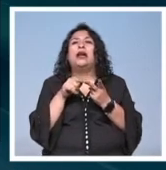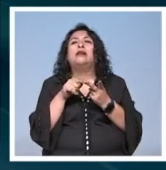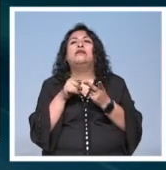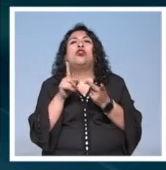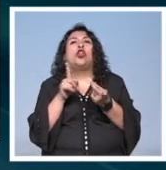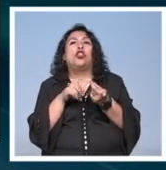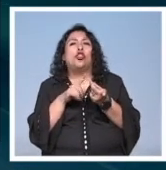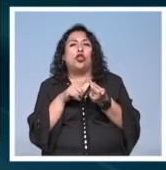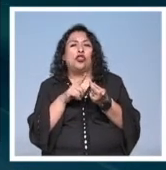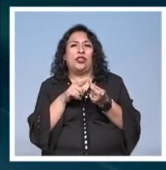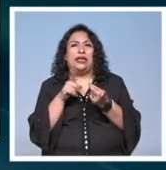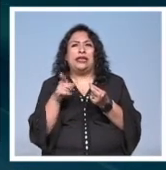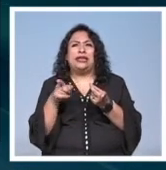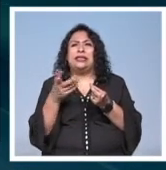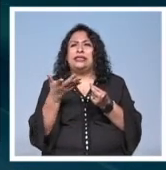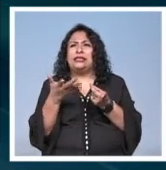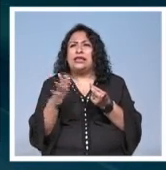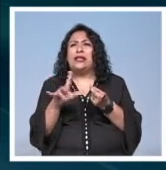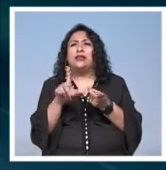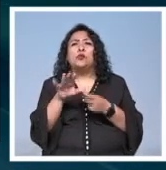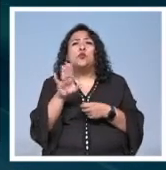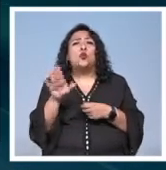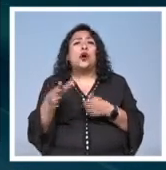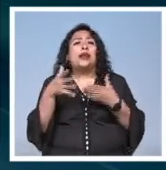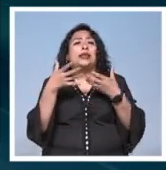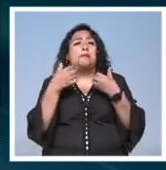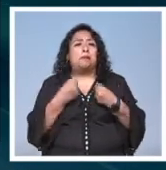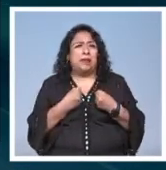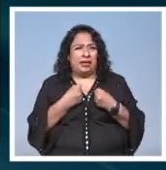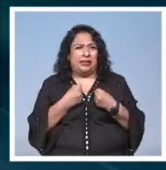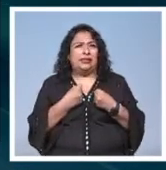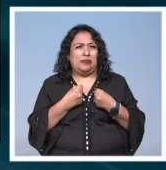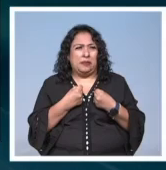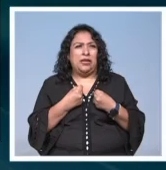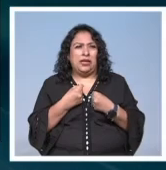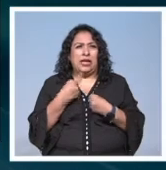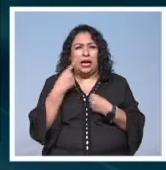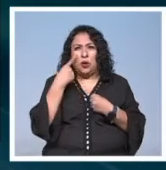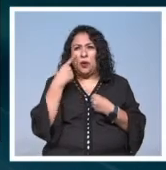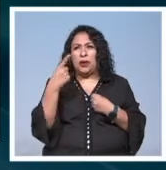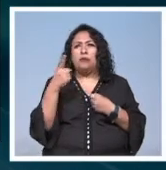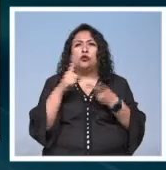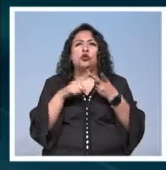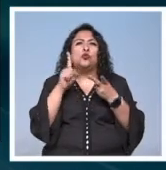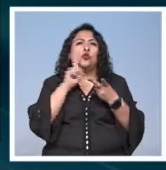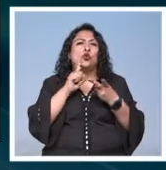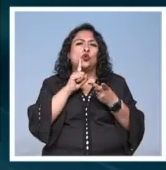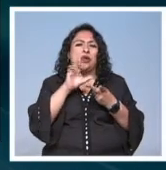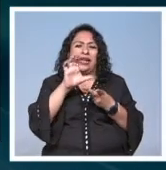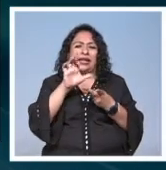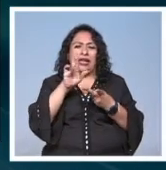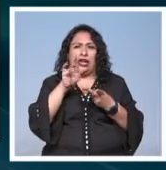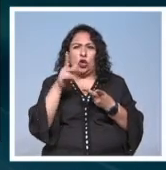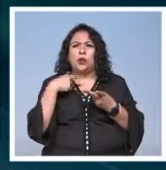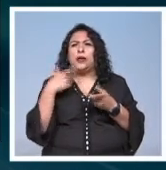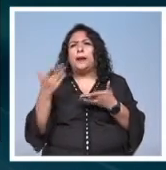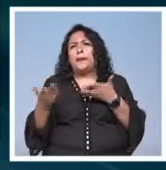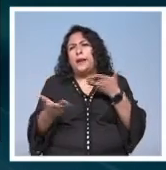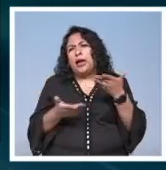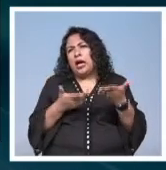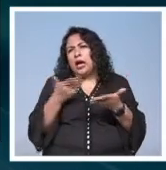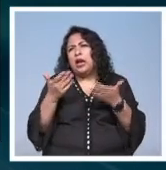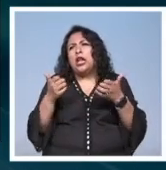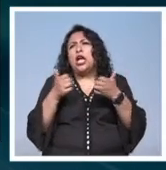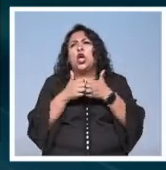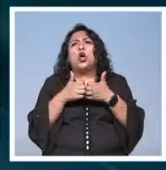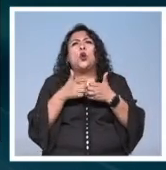ya tras la muerte de maximiliano veremos a una carlota que baila que danza con